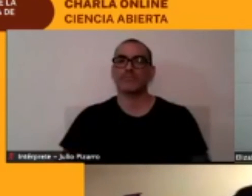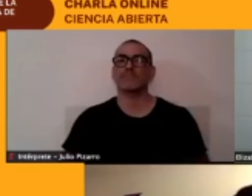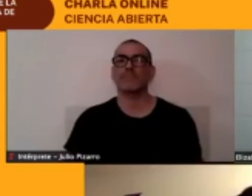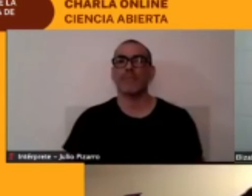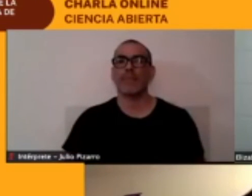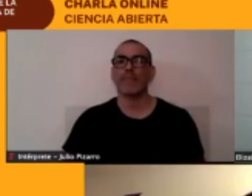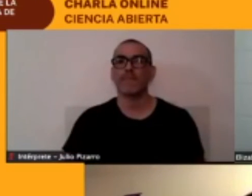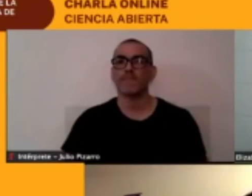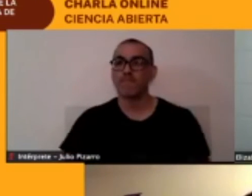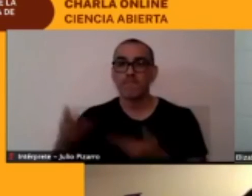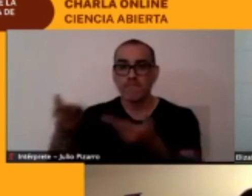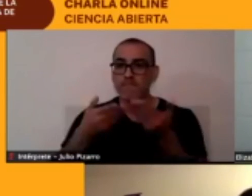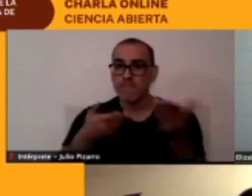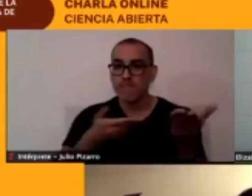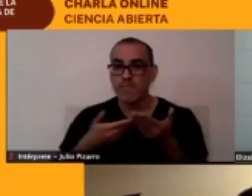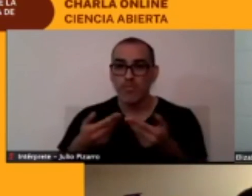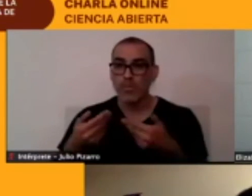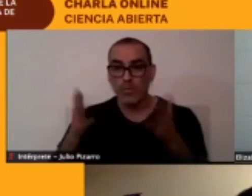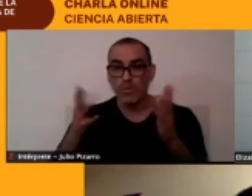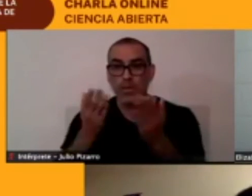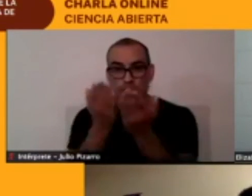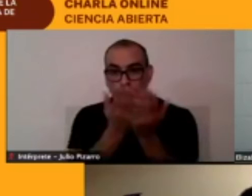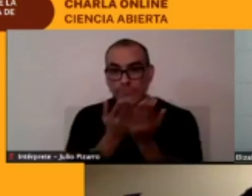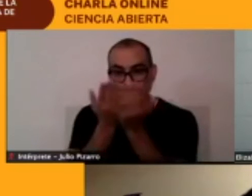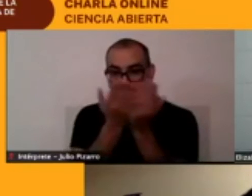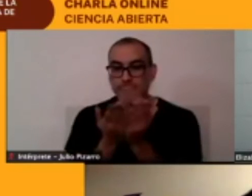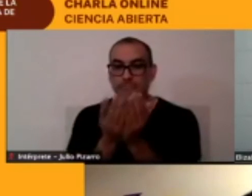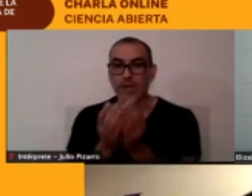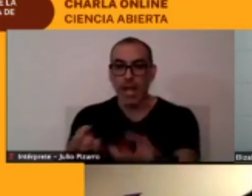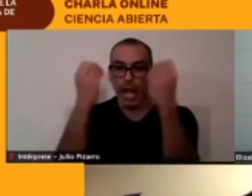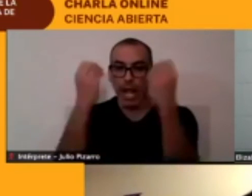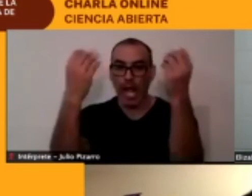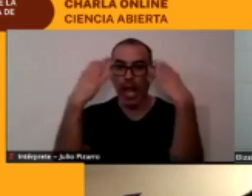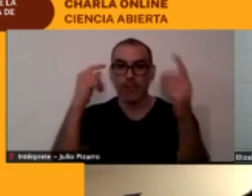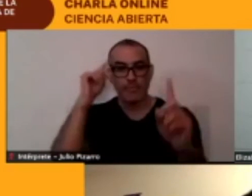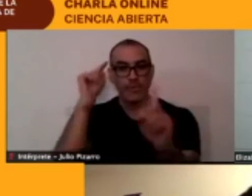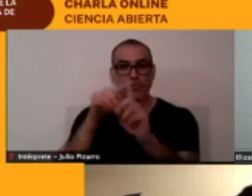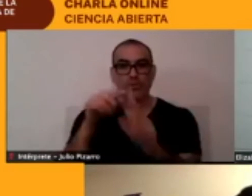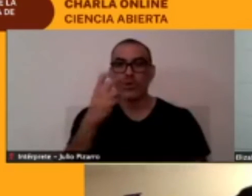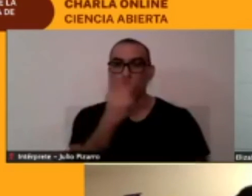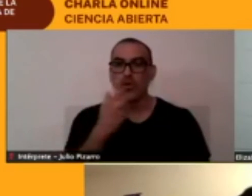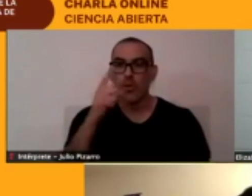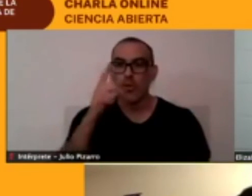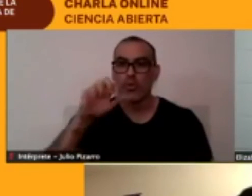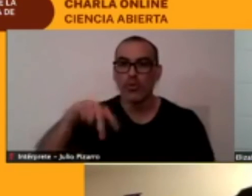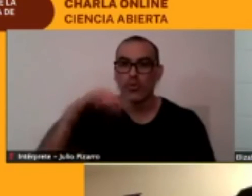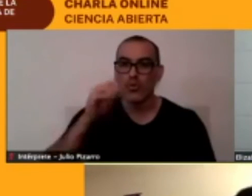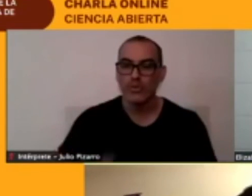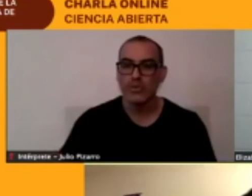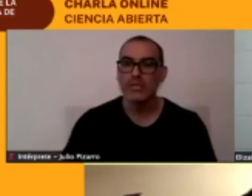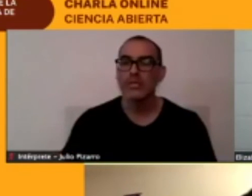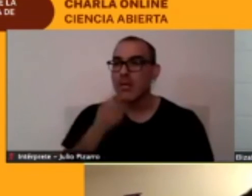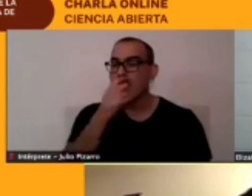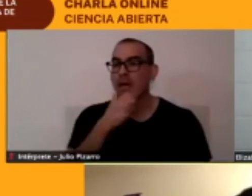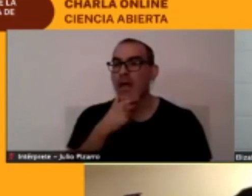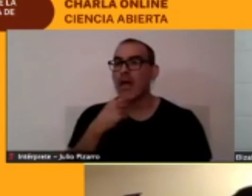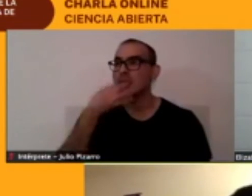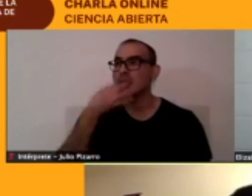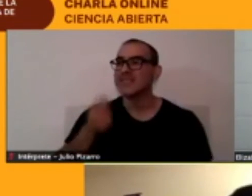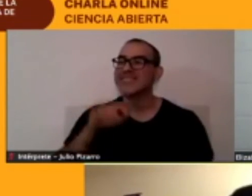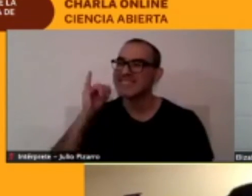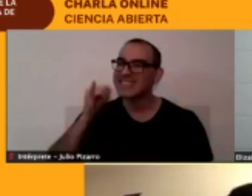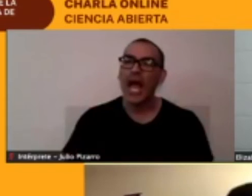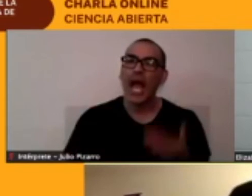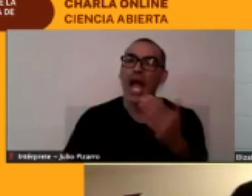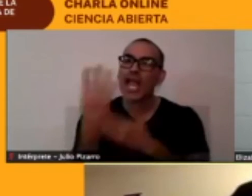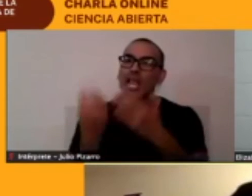a estudiar y a aprender el Kunza incluso hay innovaciones tecnológicas tengo entendido que si es una aplicación en la